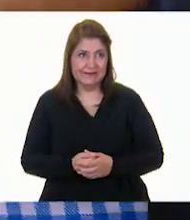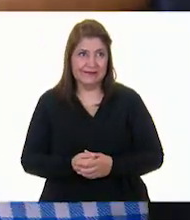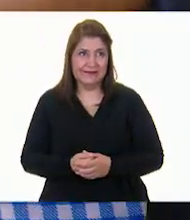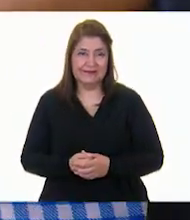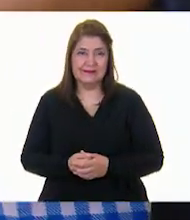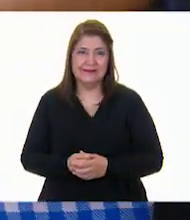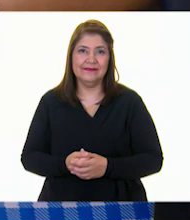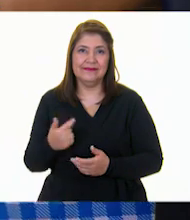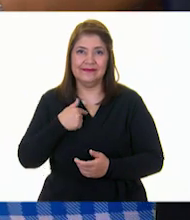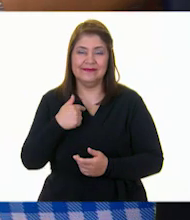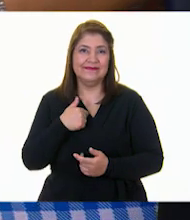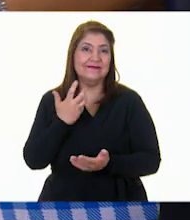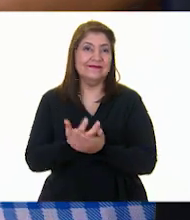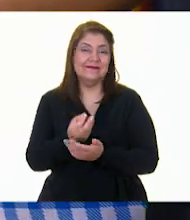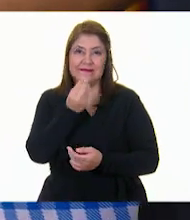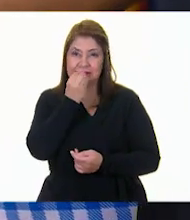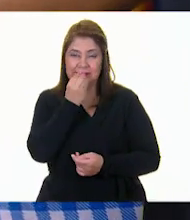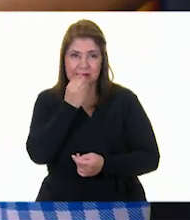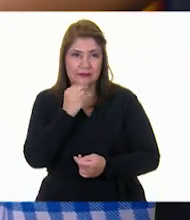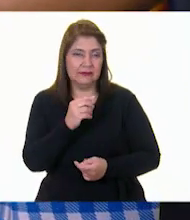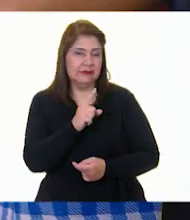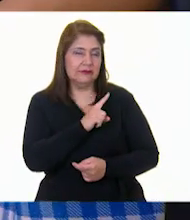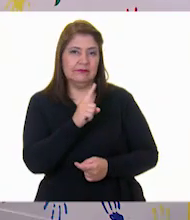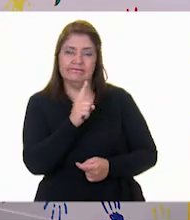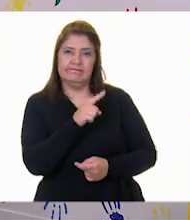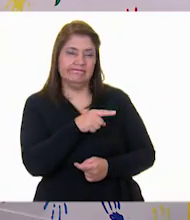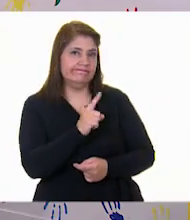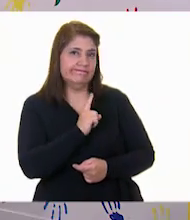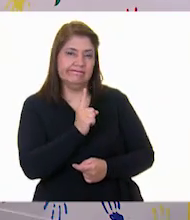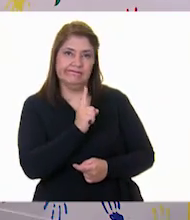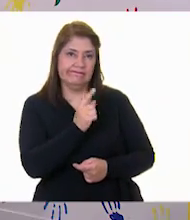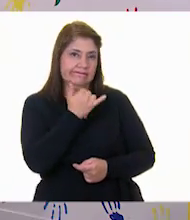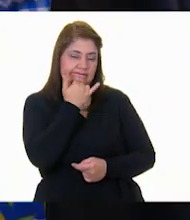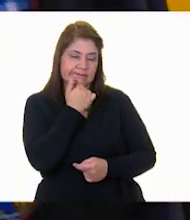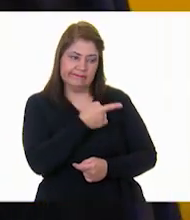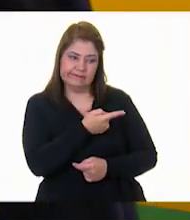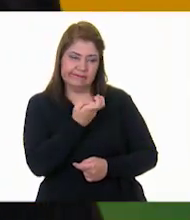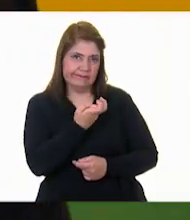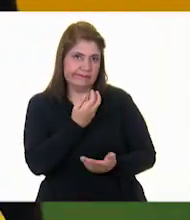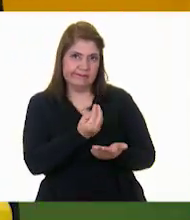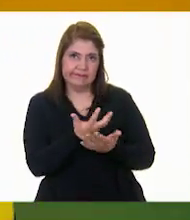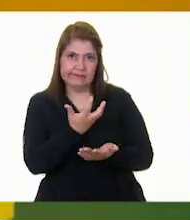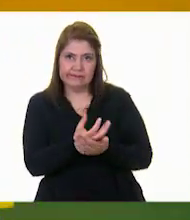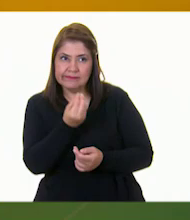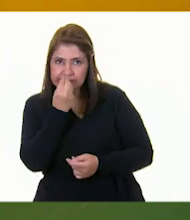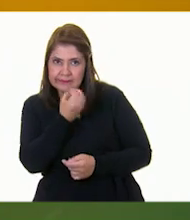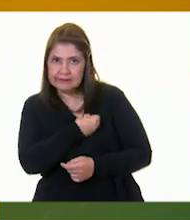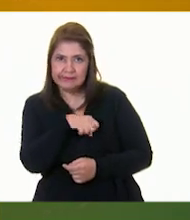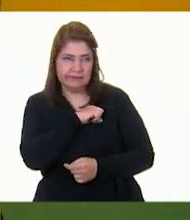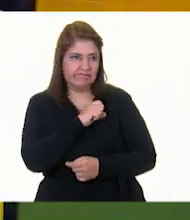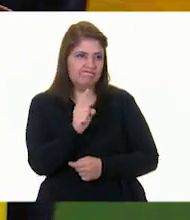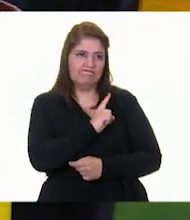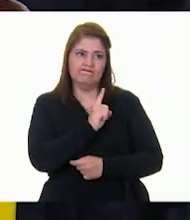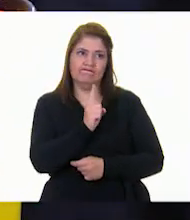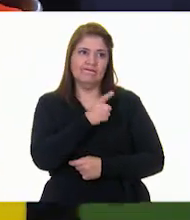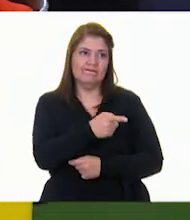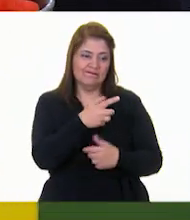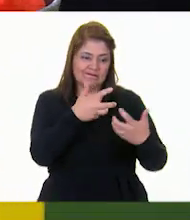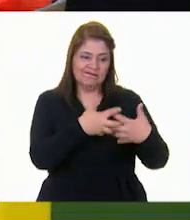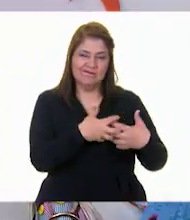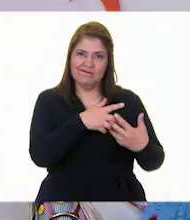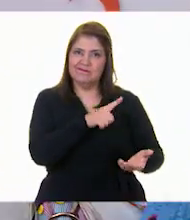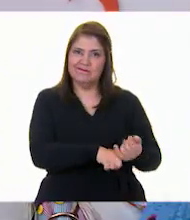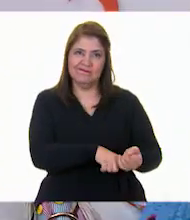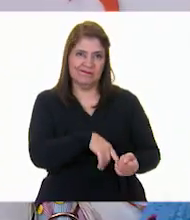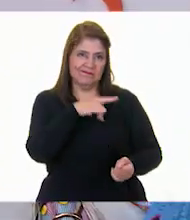mi refrigerio. No, no, no, lo siento, lo siento, pero eso no es un refrigerio. Esos son productos procesados,